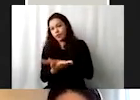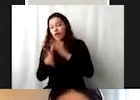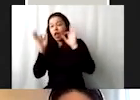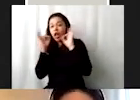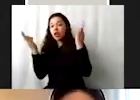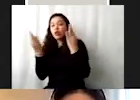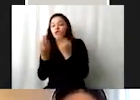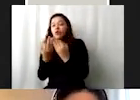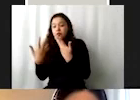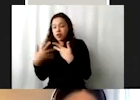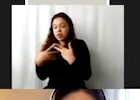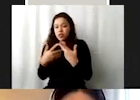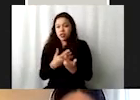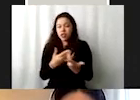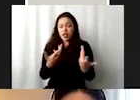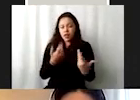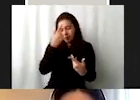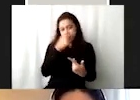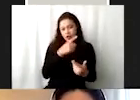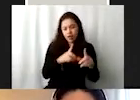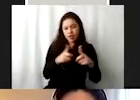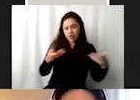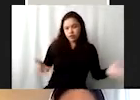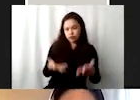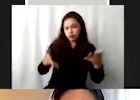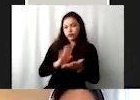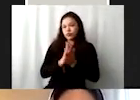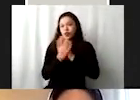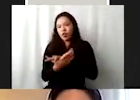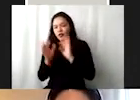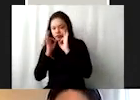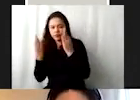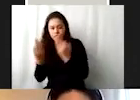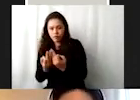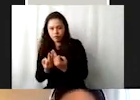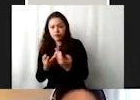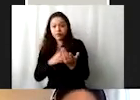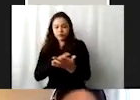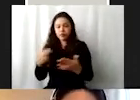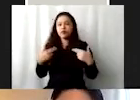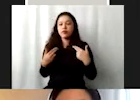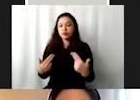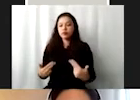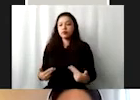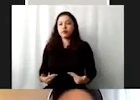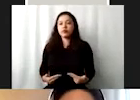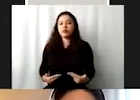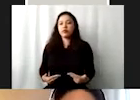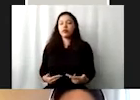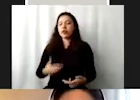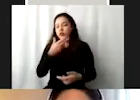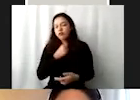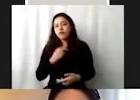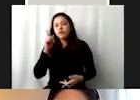funciona la cooperación para el desarrollo, teniendo en cuenta que los derechos humanos, las cuestiones de género, por